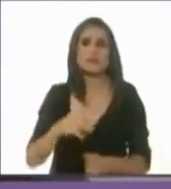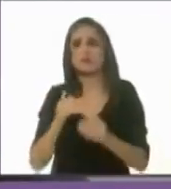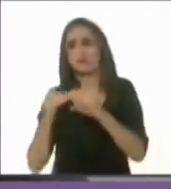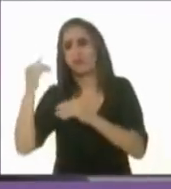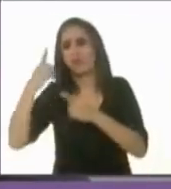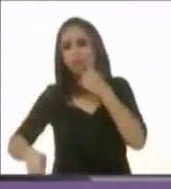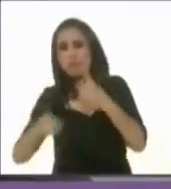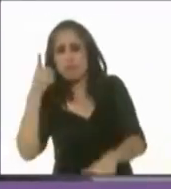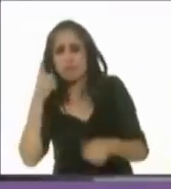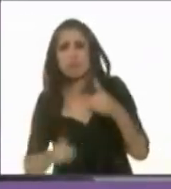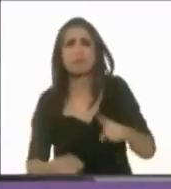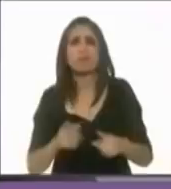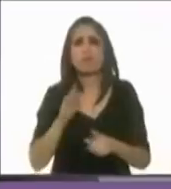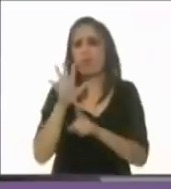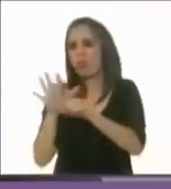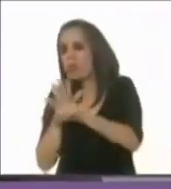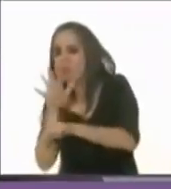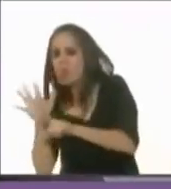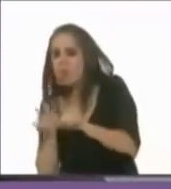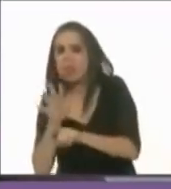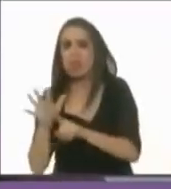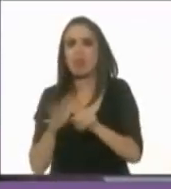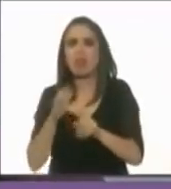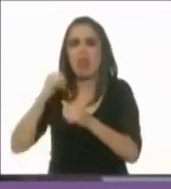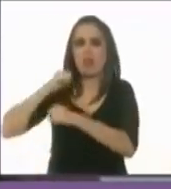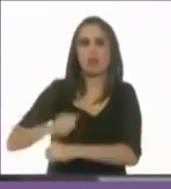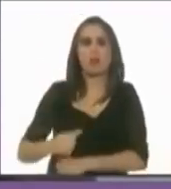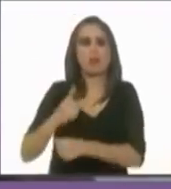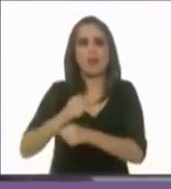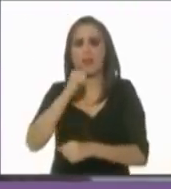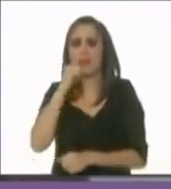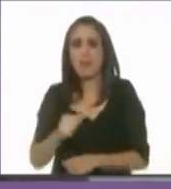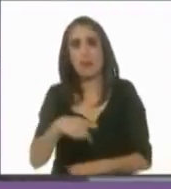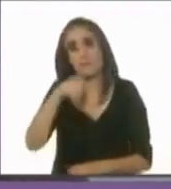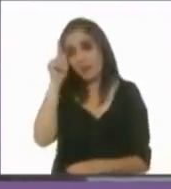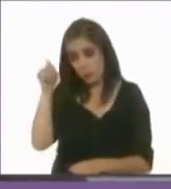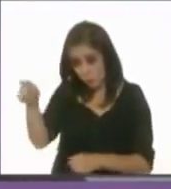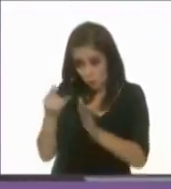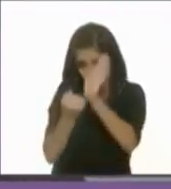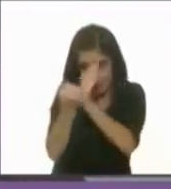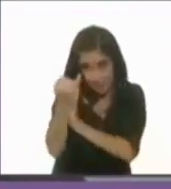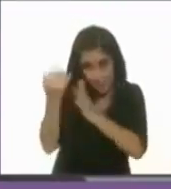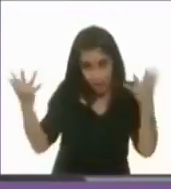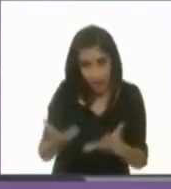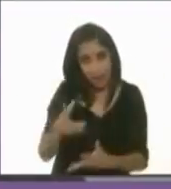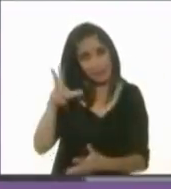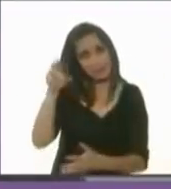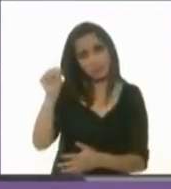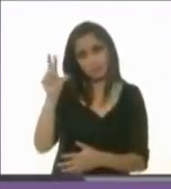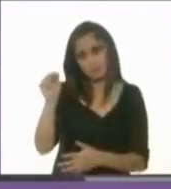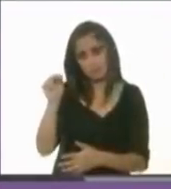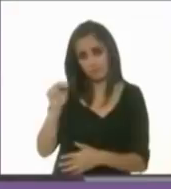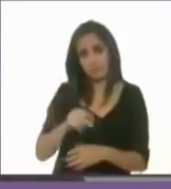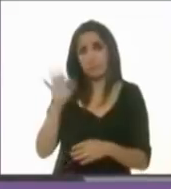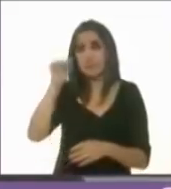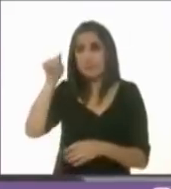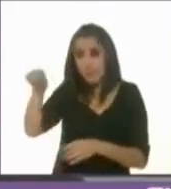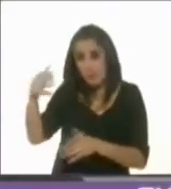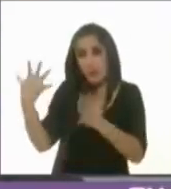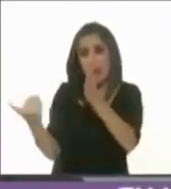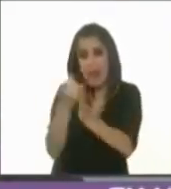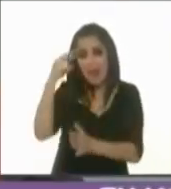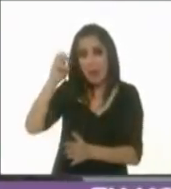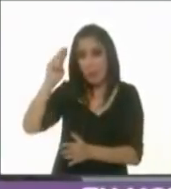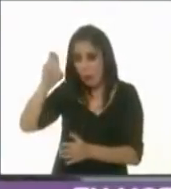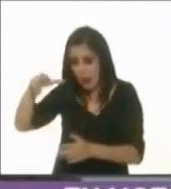manipulación y falta de gobierno propio. Pues las decisiones no las vas a tomar tú. Trágicamente, ganando Morena, el